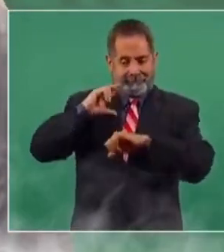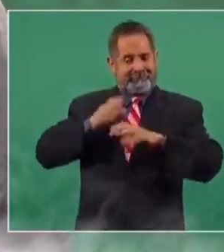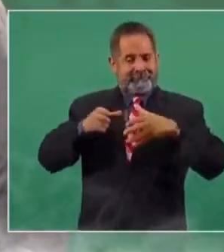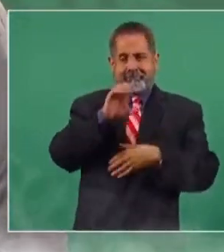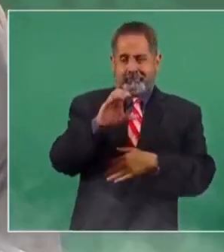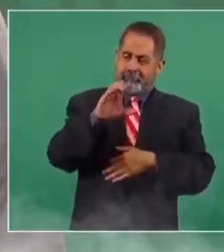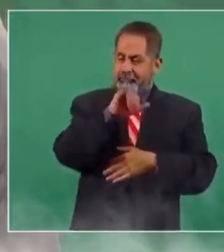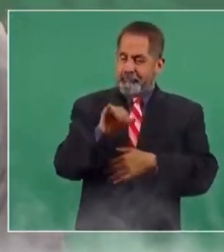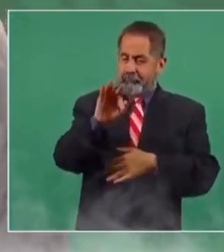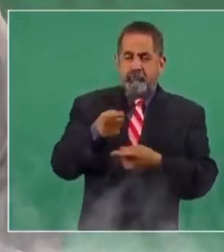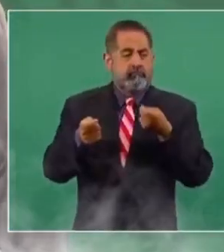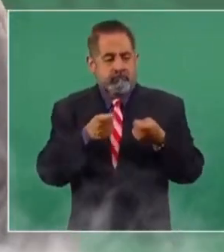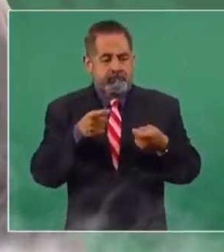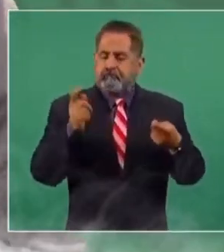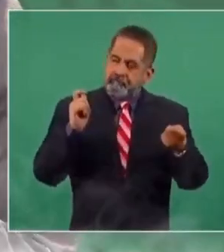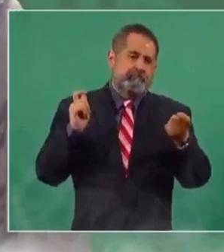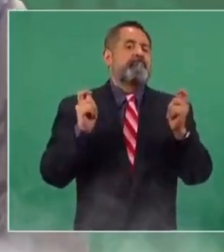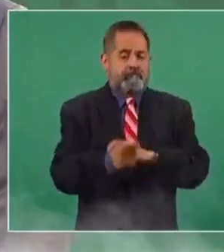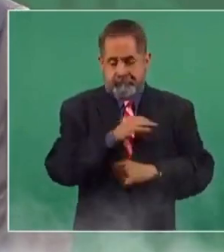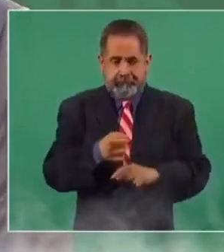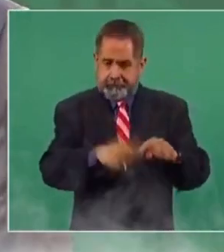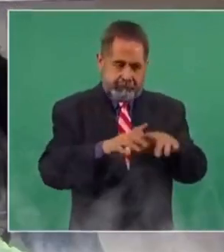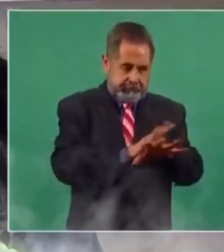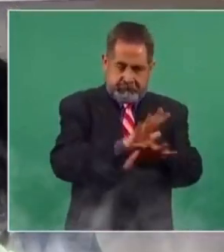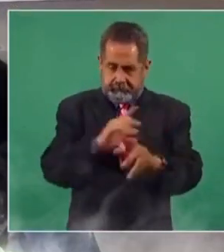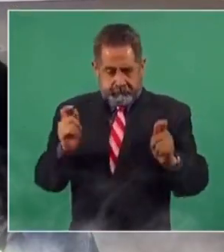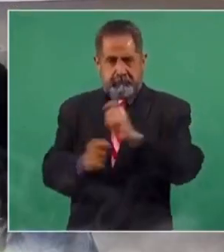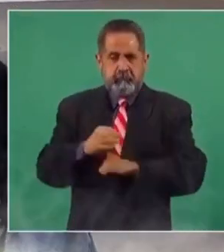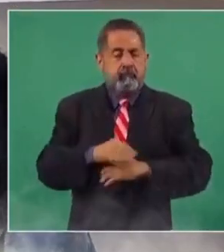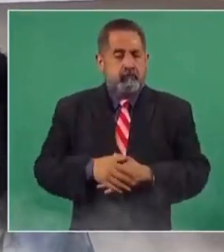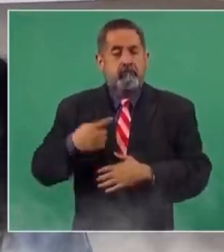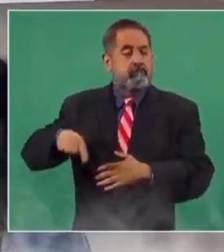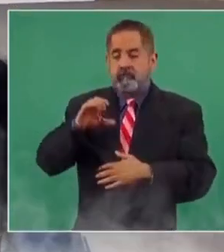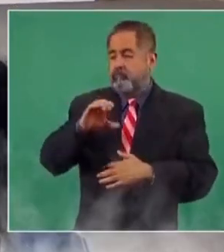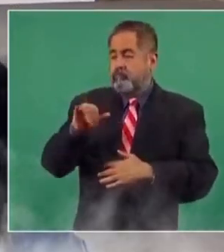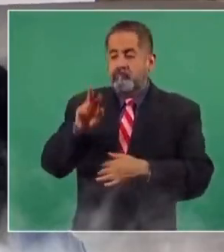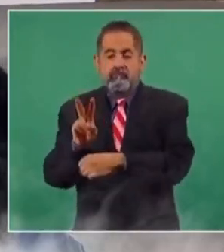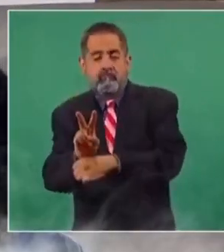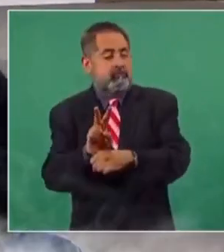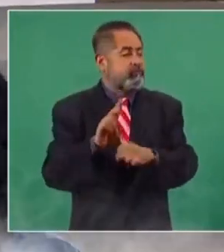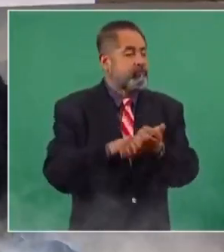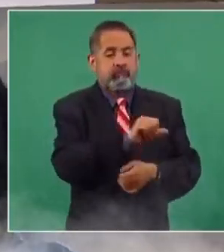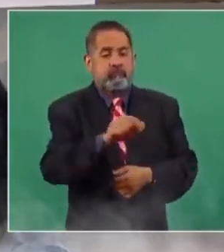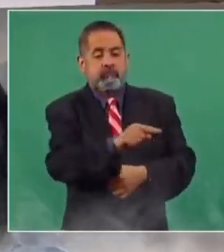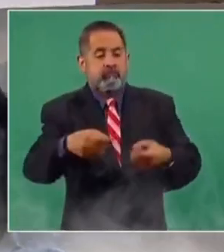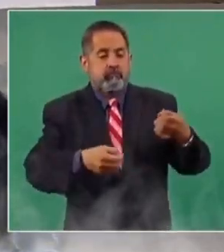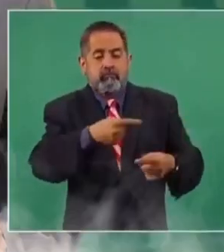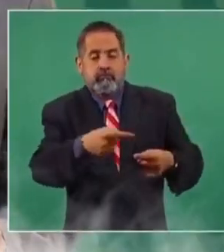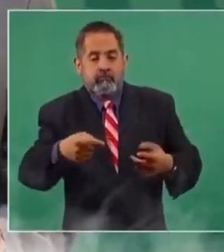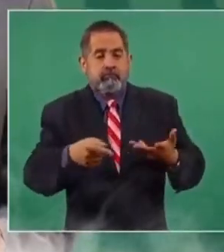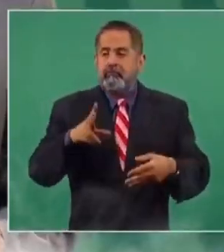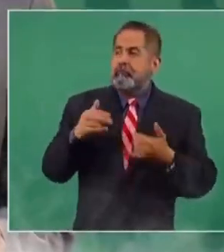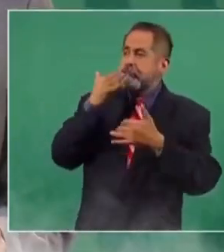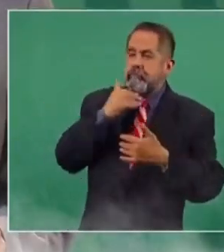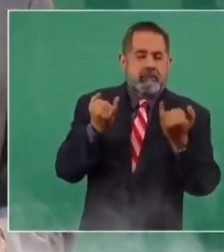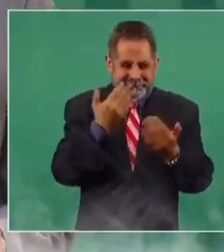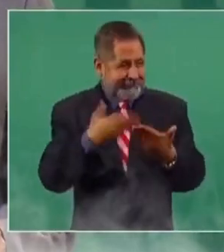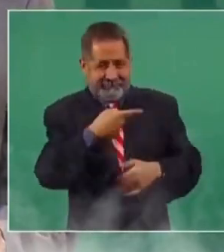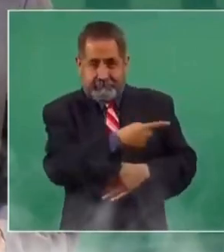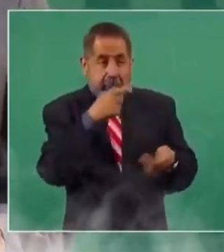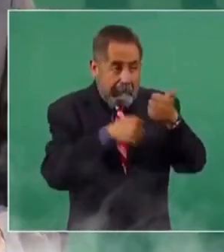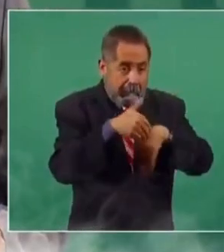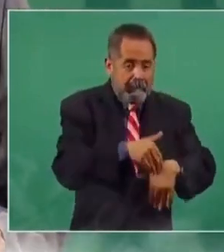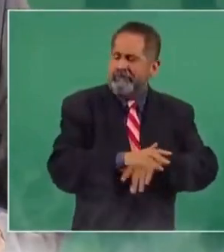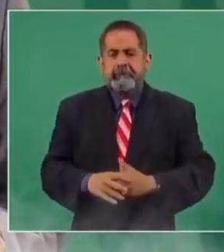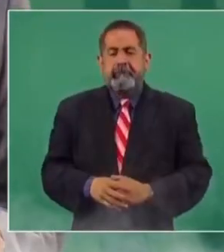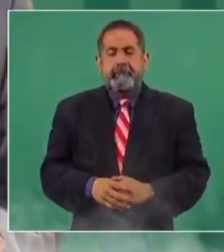órgano que puede llevar a cabo la transformación del Poder Judicial. Vigilar de que los jueces no estén, como ahora, al